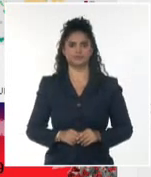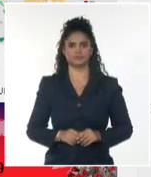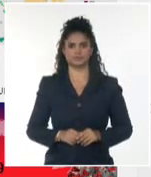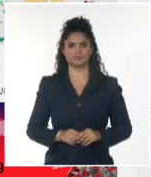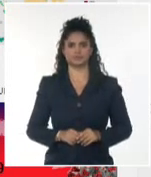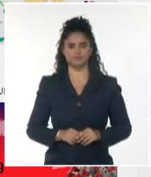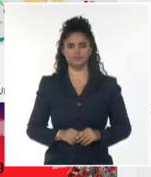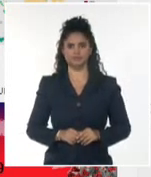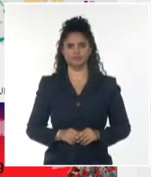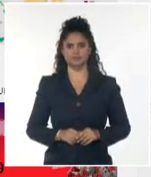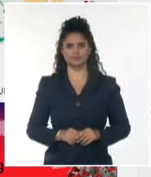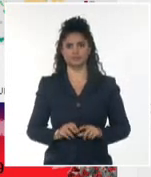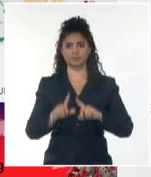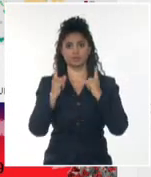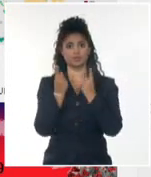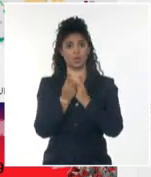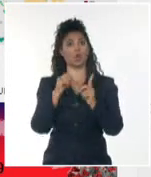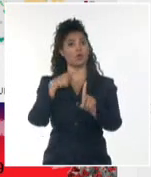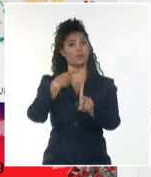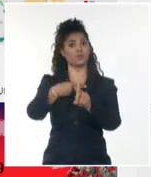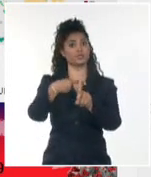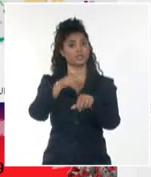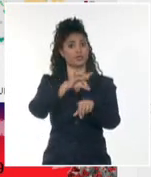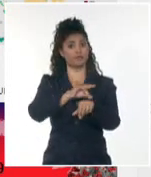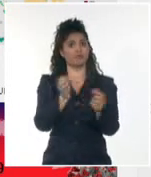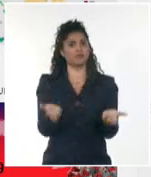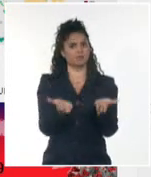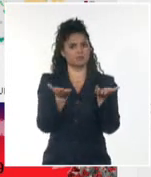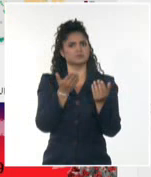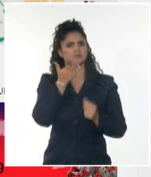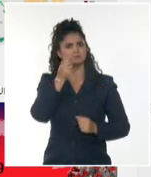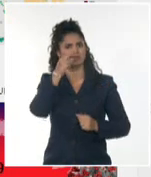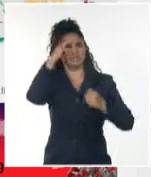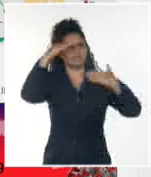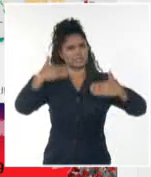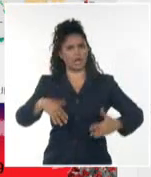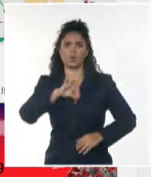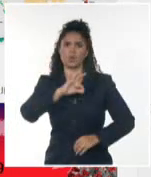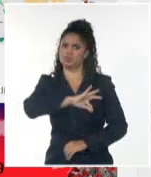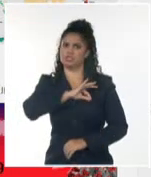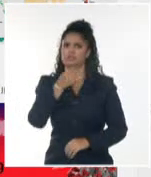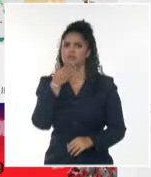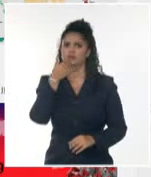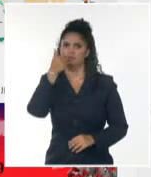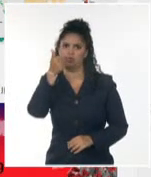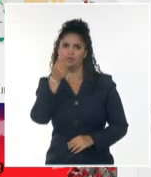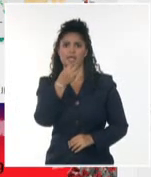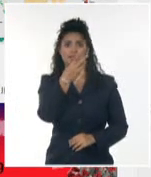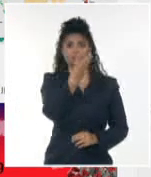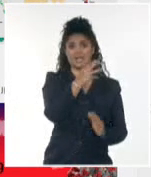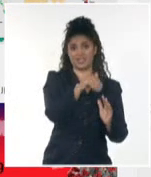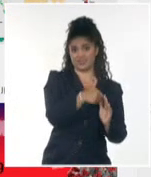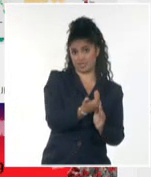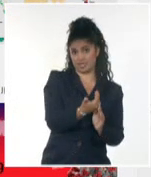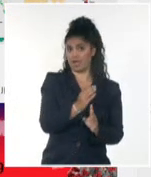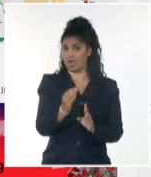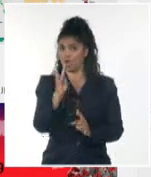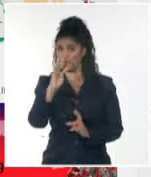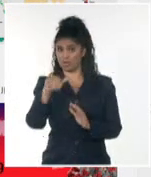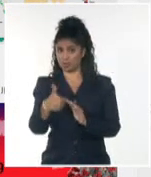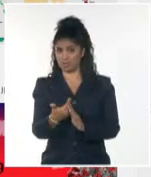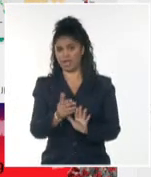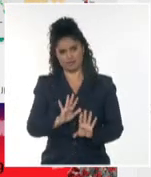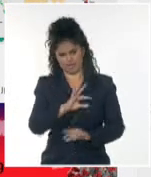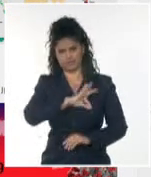Y todos los casos han evolucionado de manera favorable con mejoría de los síntomas entre el tercer y cuarto día del inicio de la